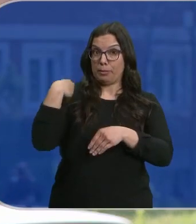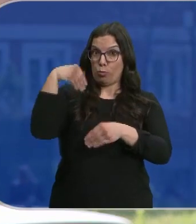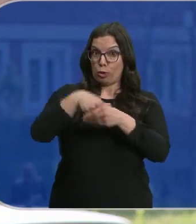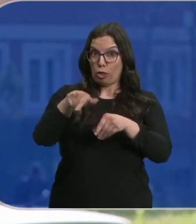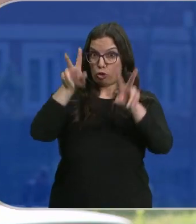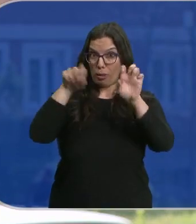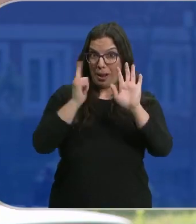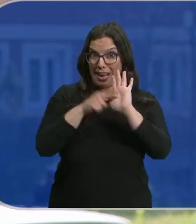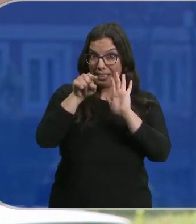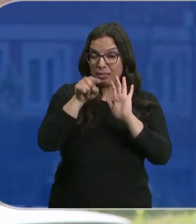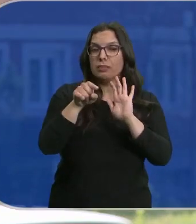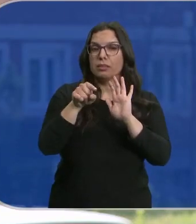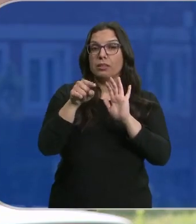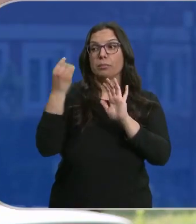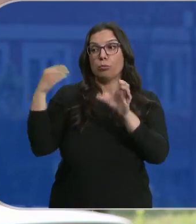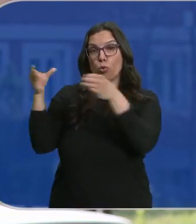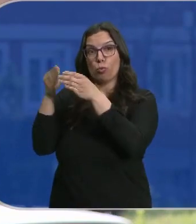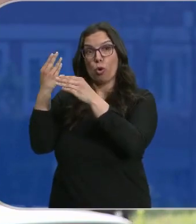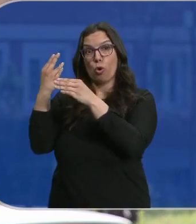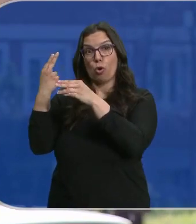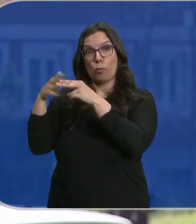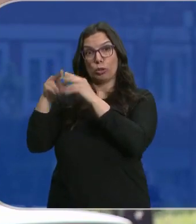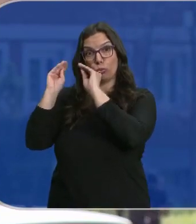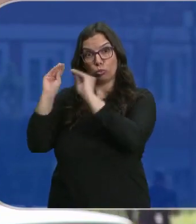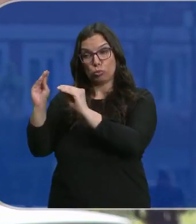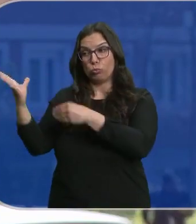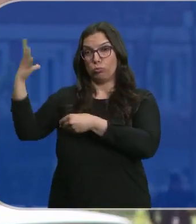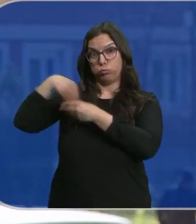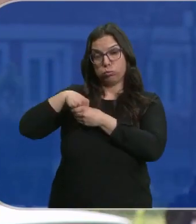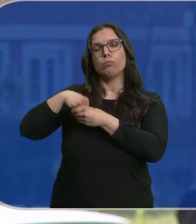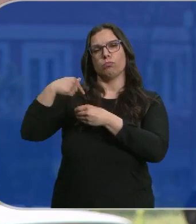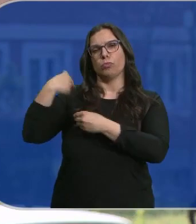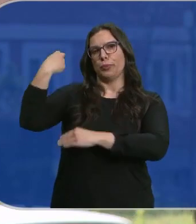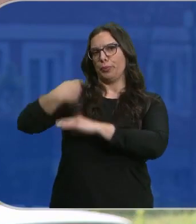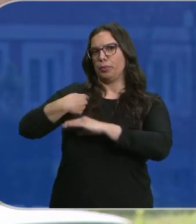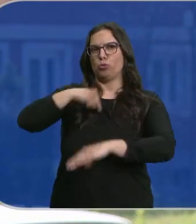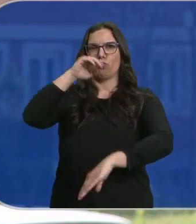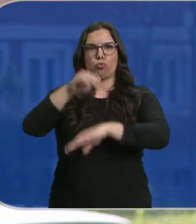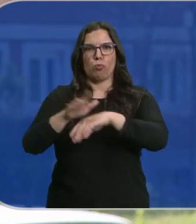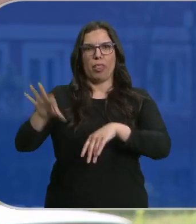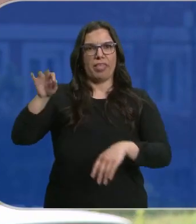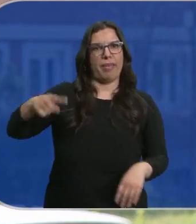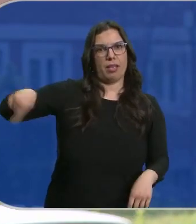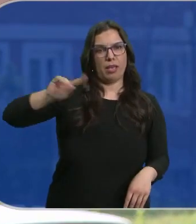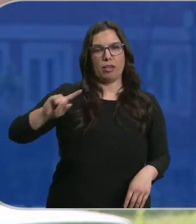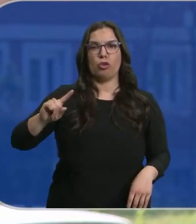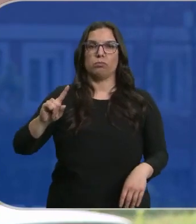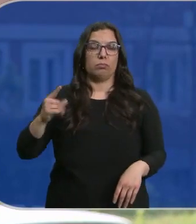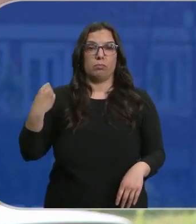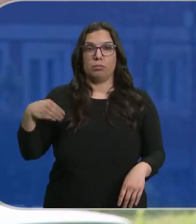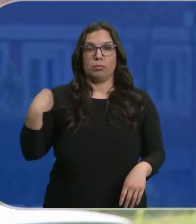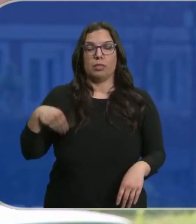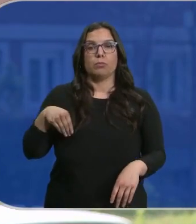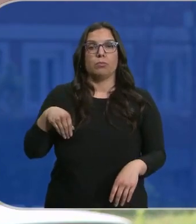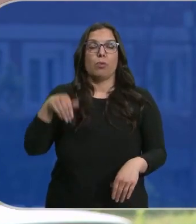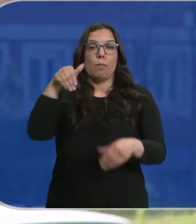votación acatará la disciplina de voto de su grupo parlamentario, lo que decida, por lo tanto, Unidas Podemos. Así que Yolanda Díaz votará lo